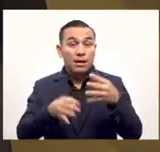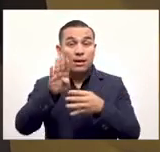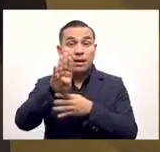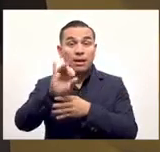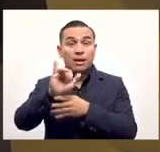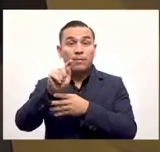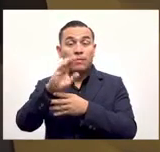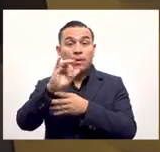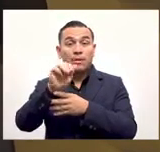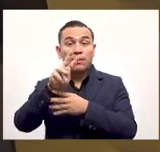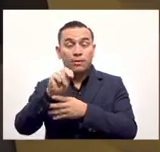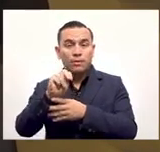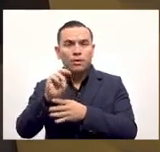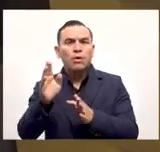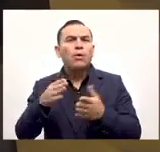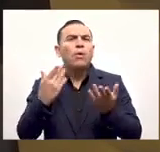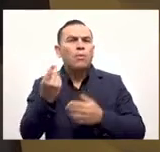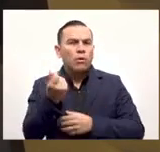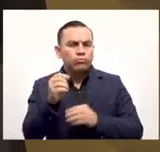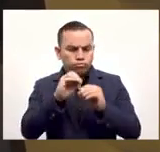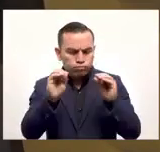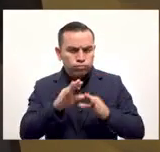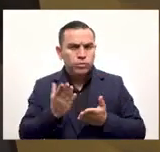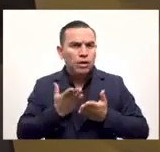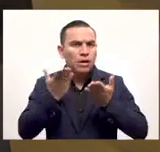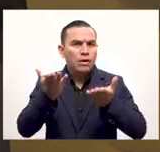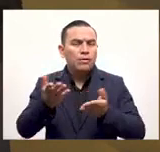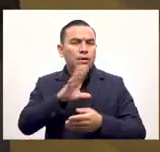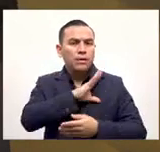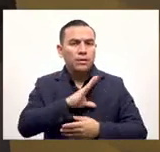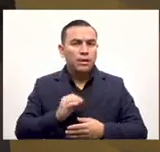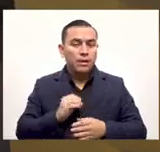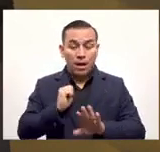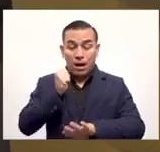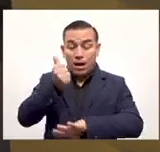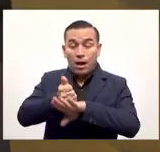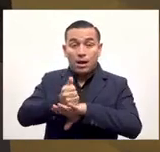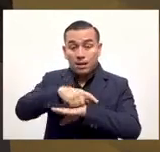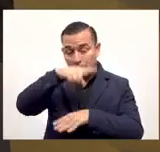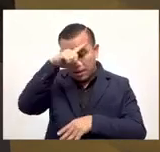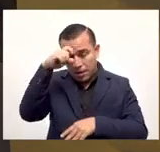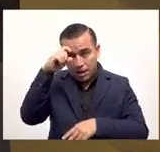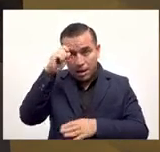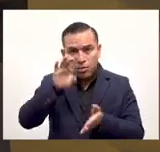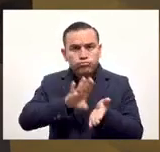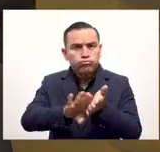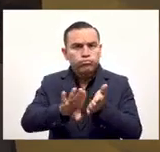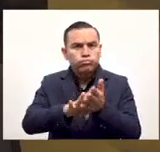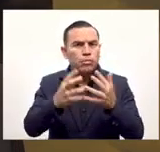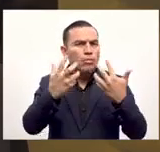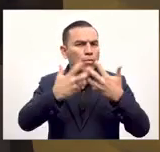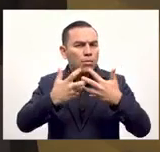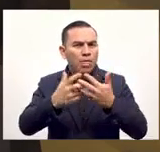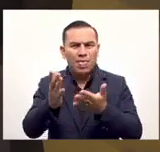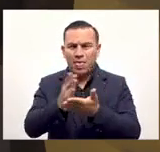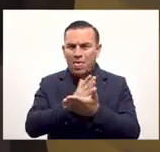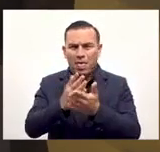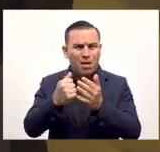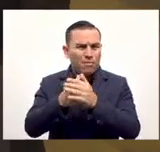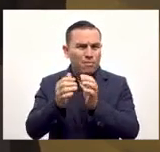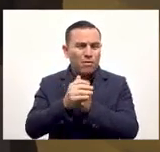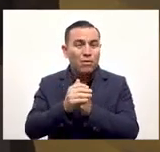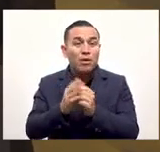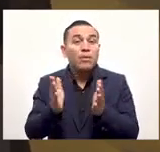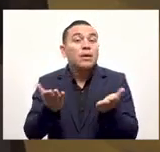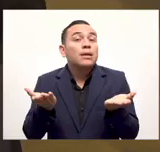y cómo va a beneficiar a los salvadoreños. Esta ley está hecha para generar empleo, para generar inversión y en ningún momento va a afectar a